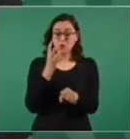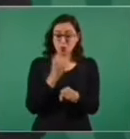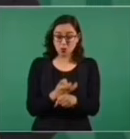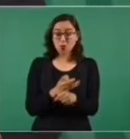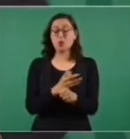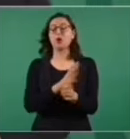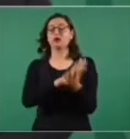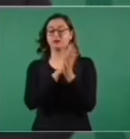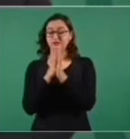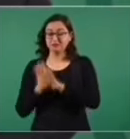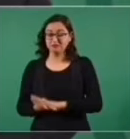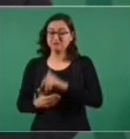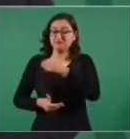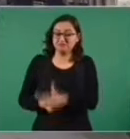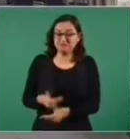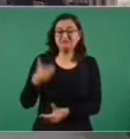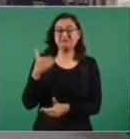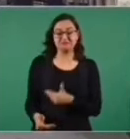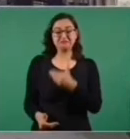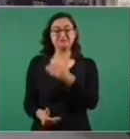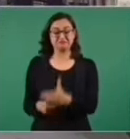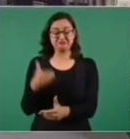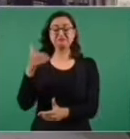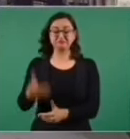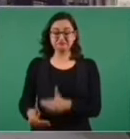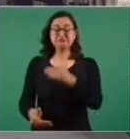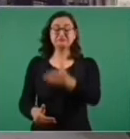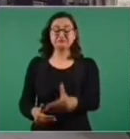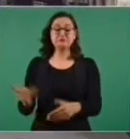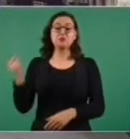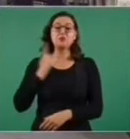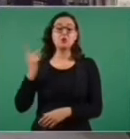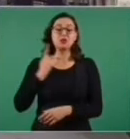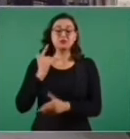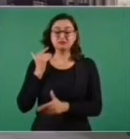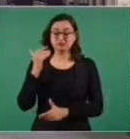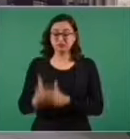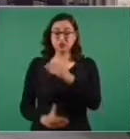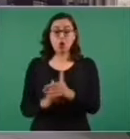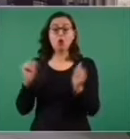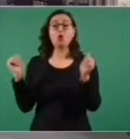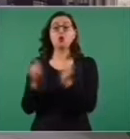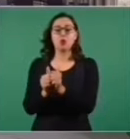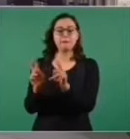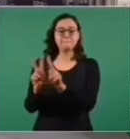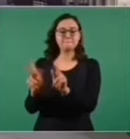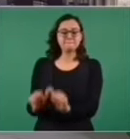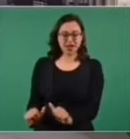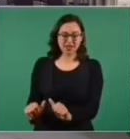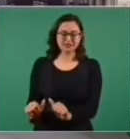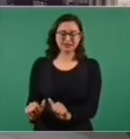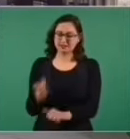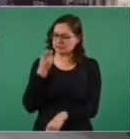político en México, de transformación pacífica, que eso es